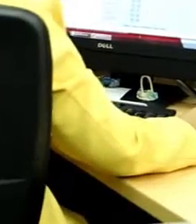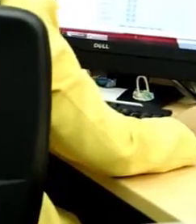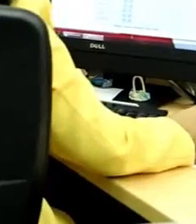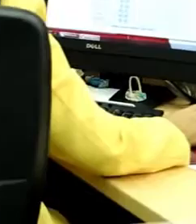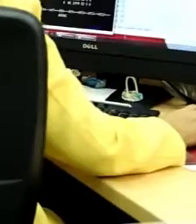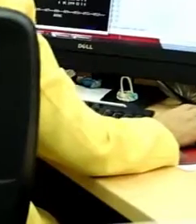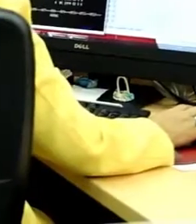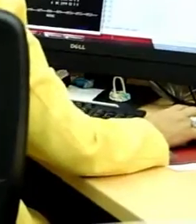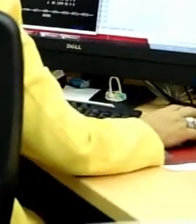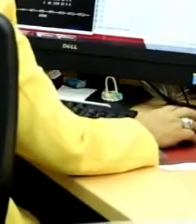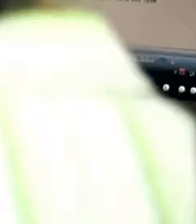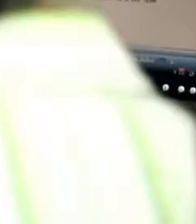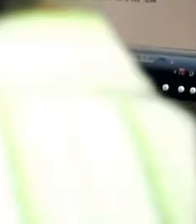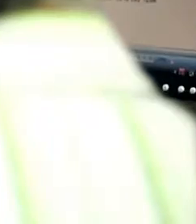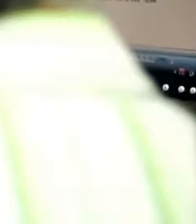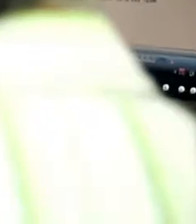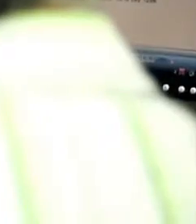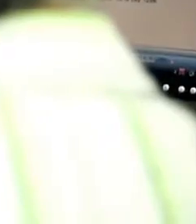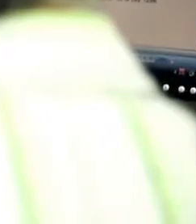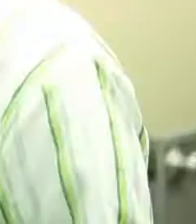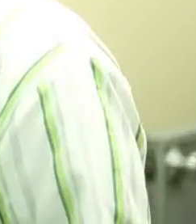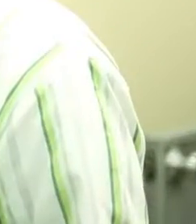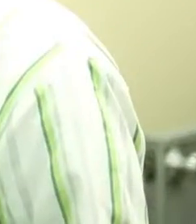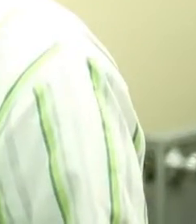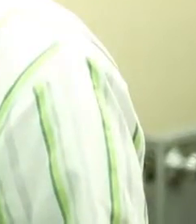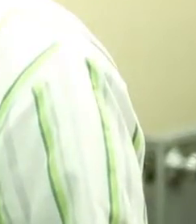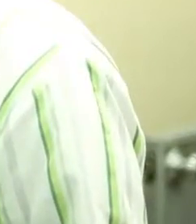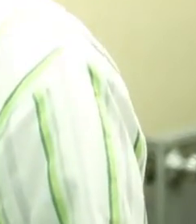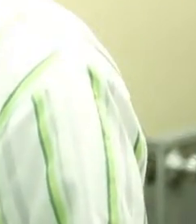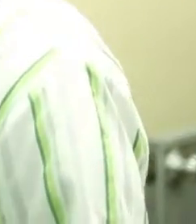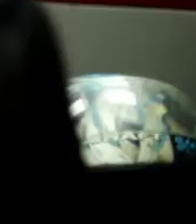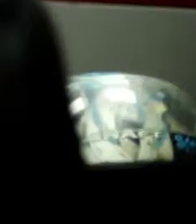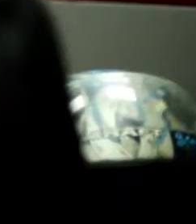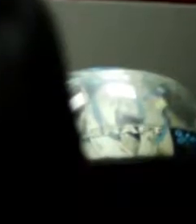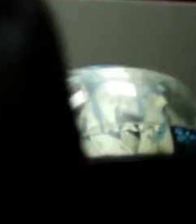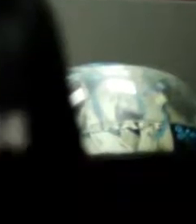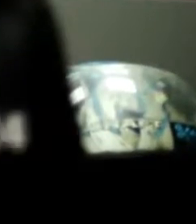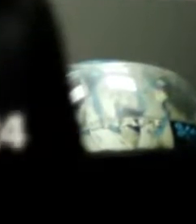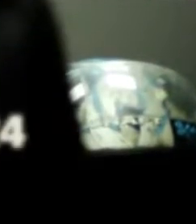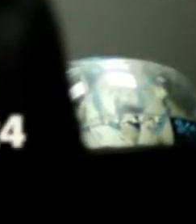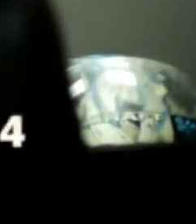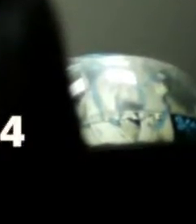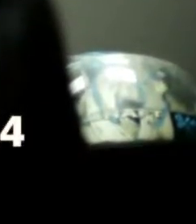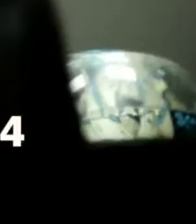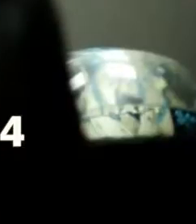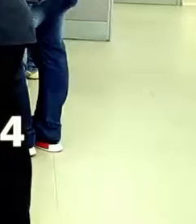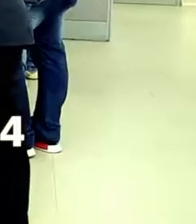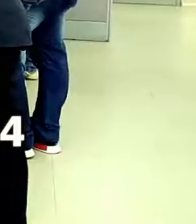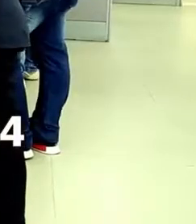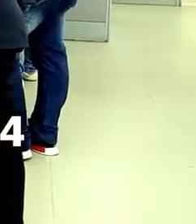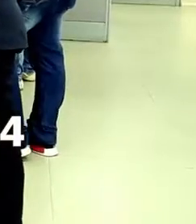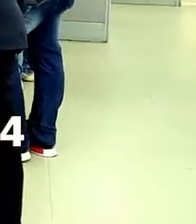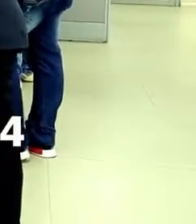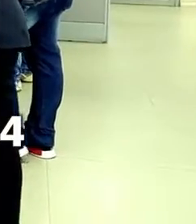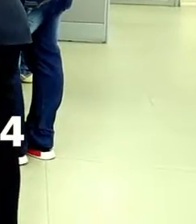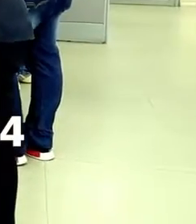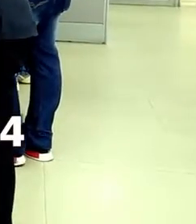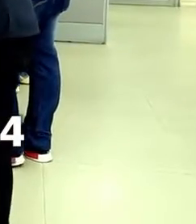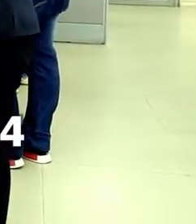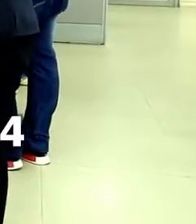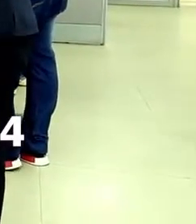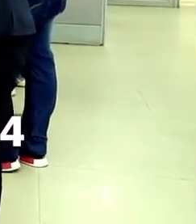de Marzo. Y recuerda que Ser Formal promueve el desarrollo sostenible de nuestra región. Para más información, llámanos al 602